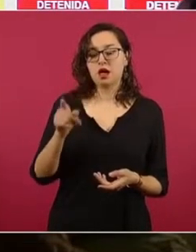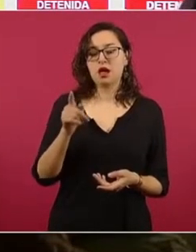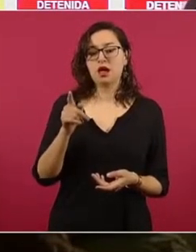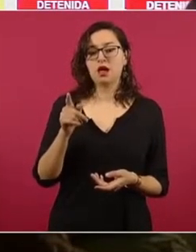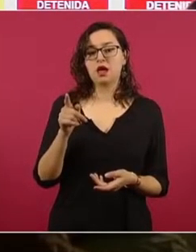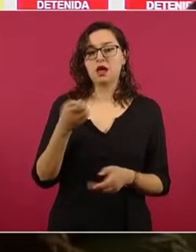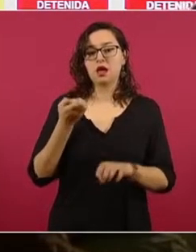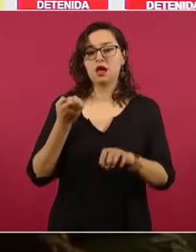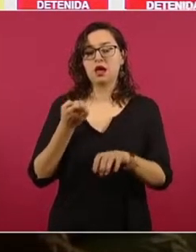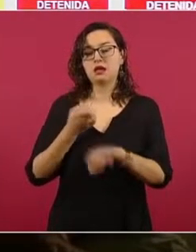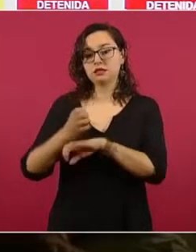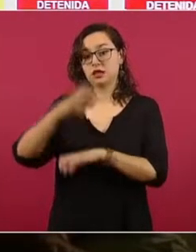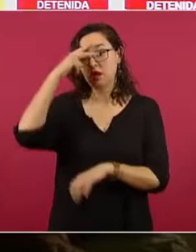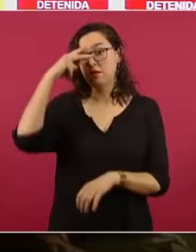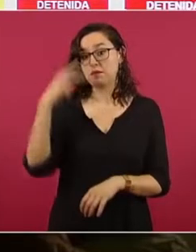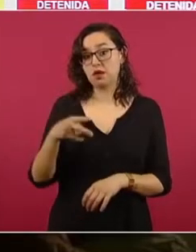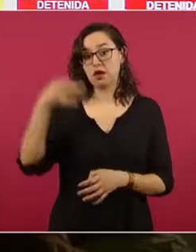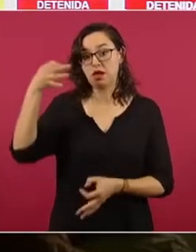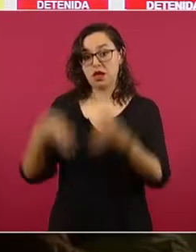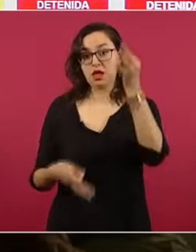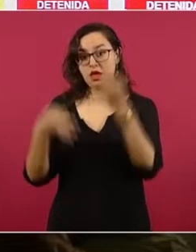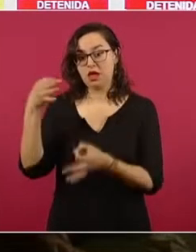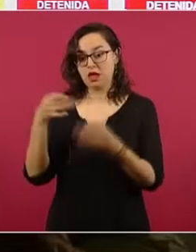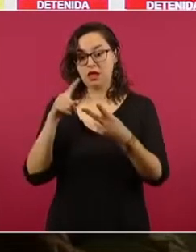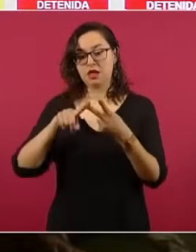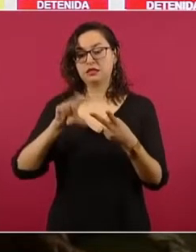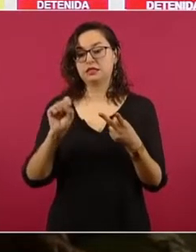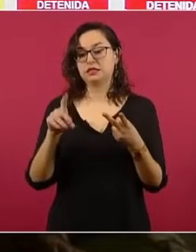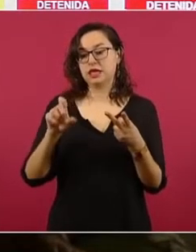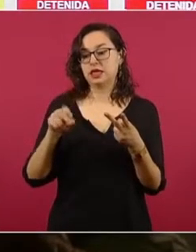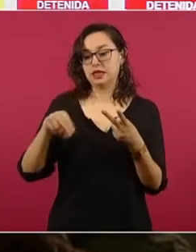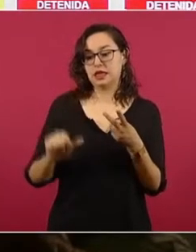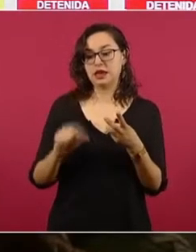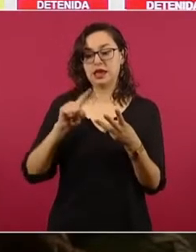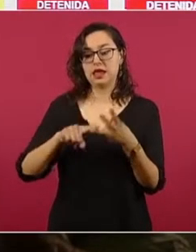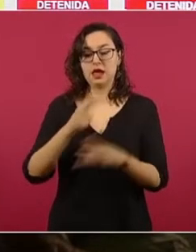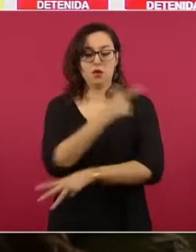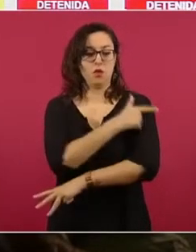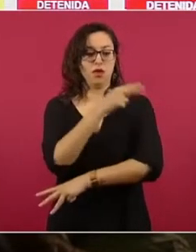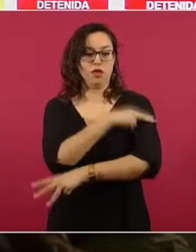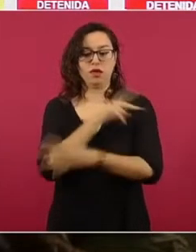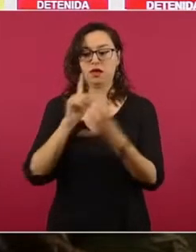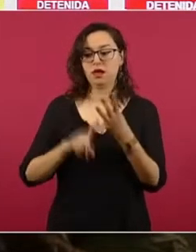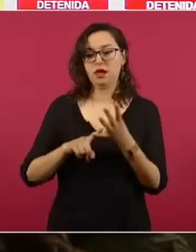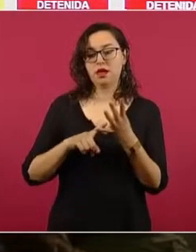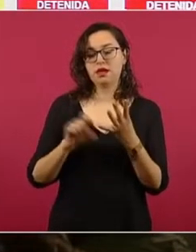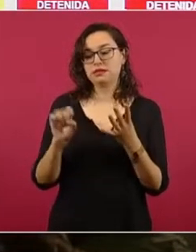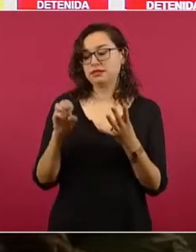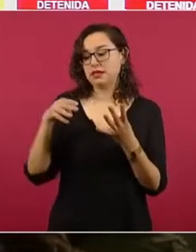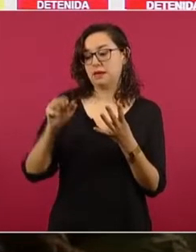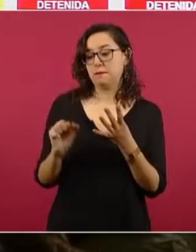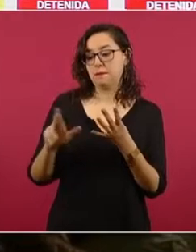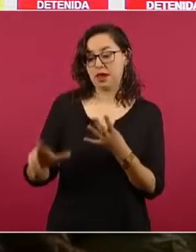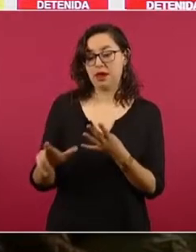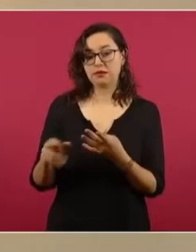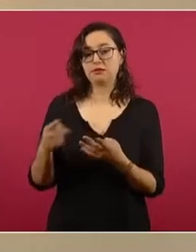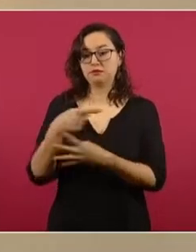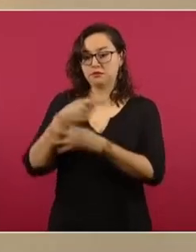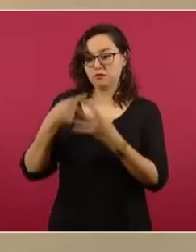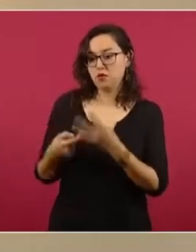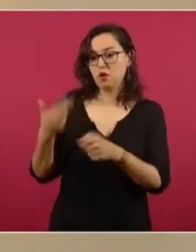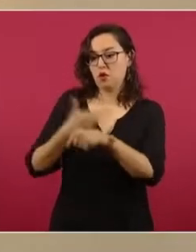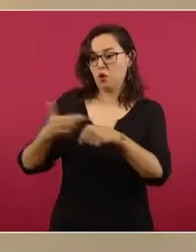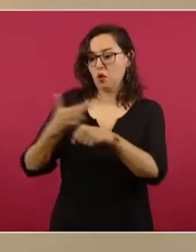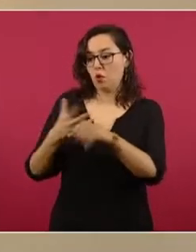de Justicia del Estado de México, la Sedena, Guardia Nacional y la Secretaría de Marina de Valentín